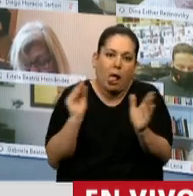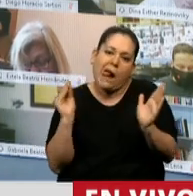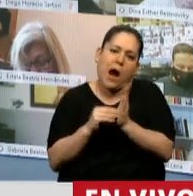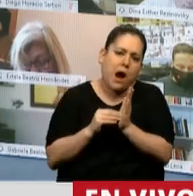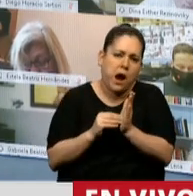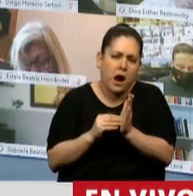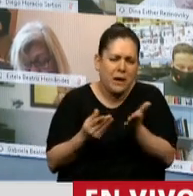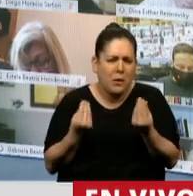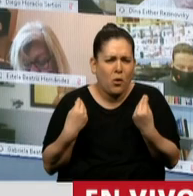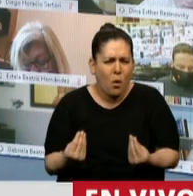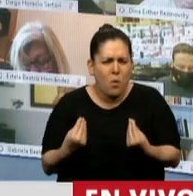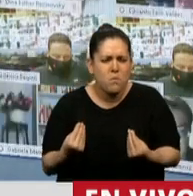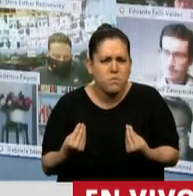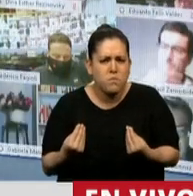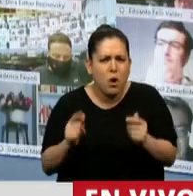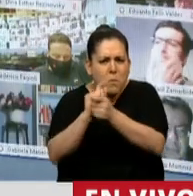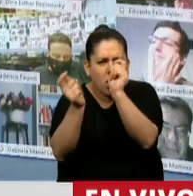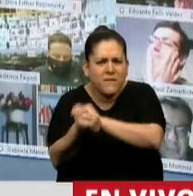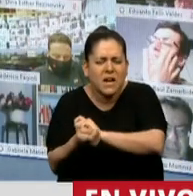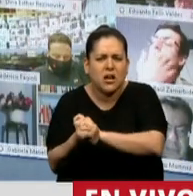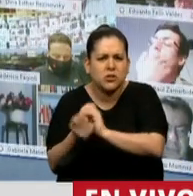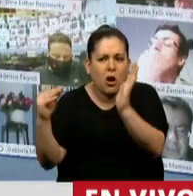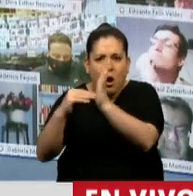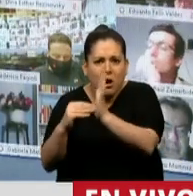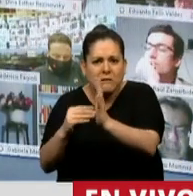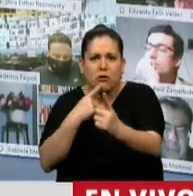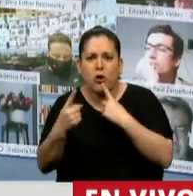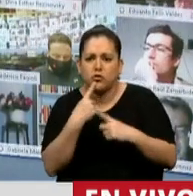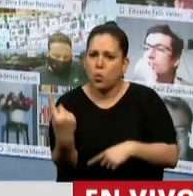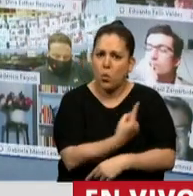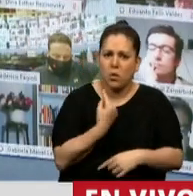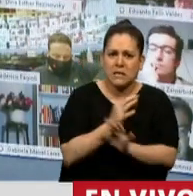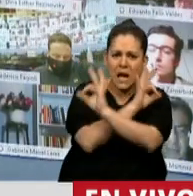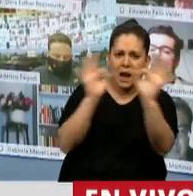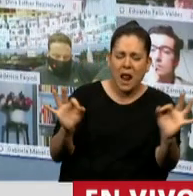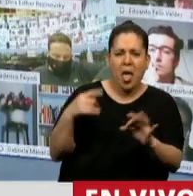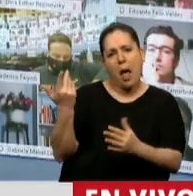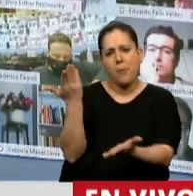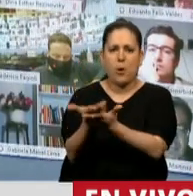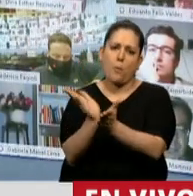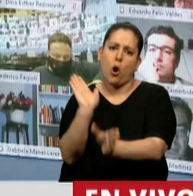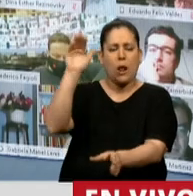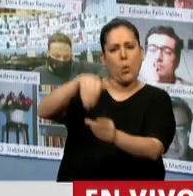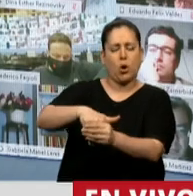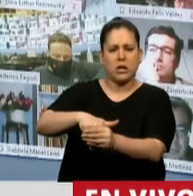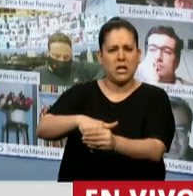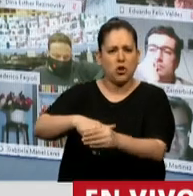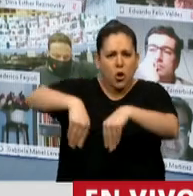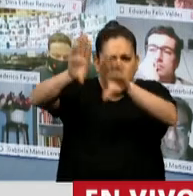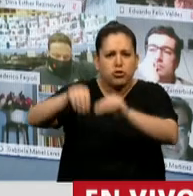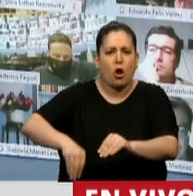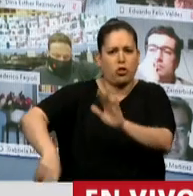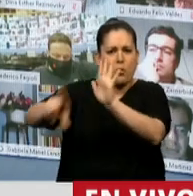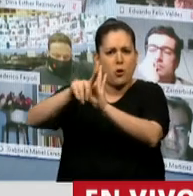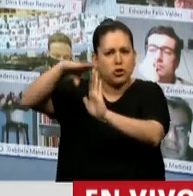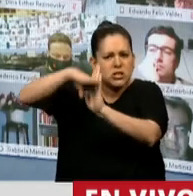una modificación, no habernos consultado y haber sometido a votación el proyecto en general y en